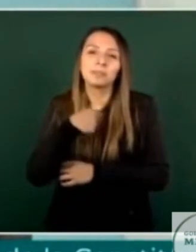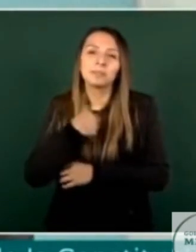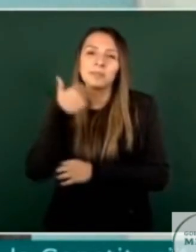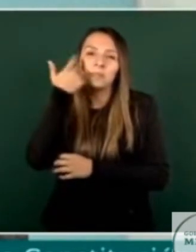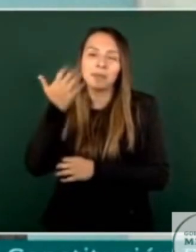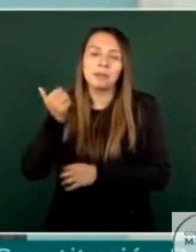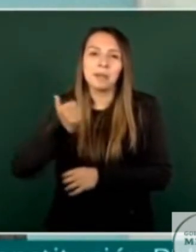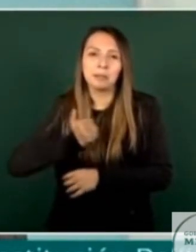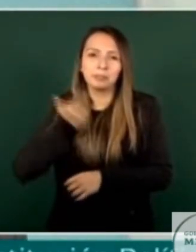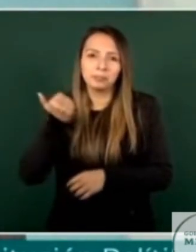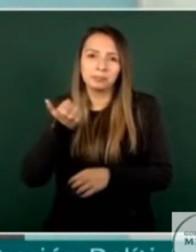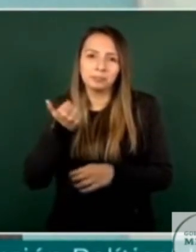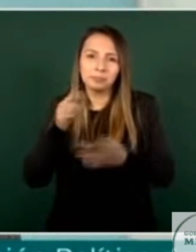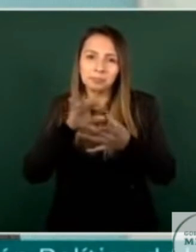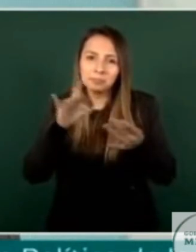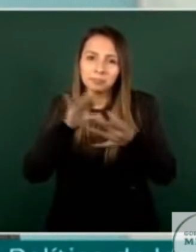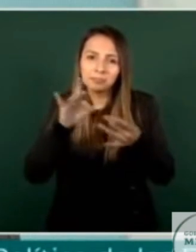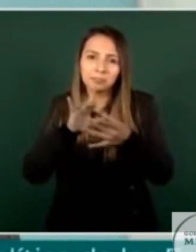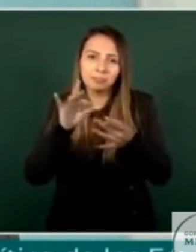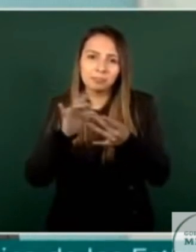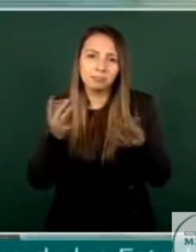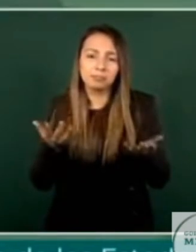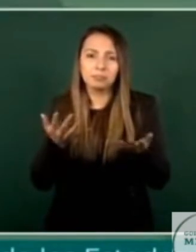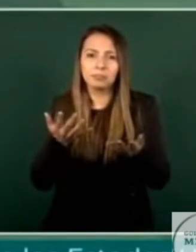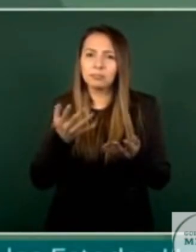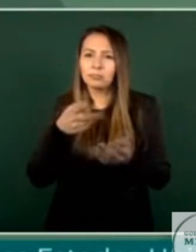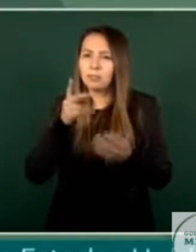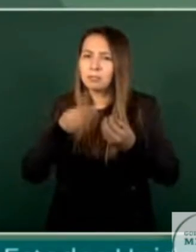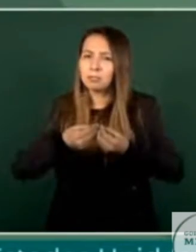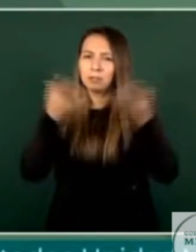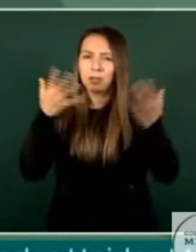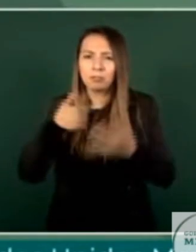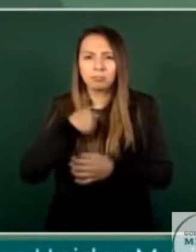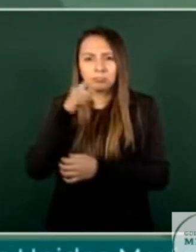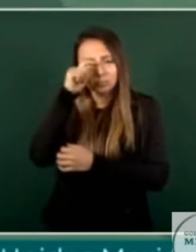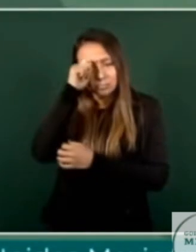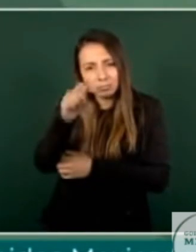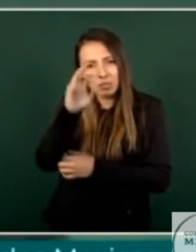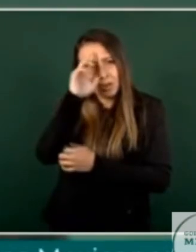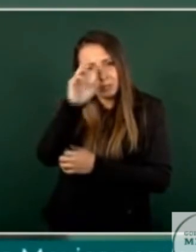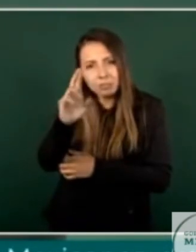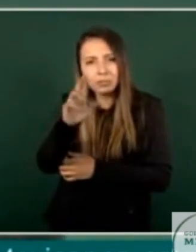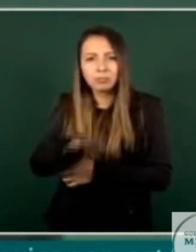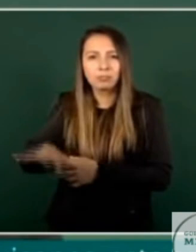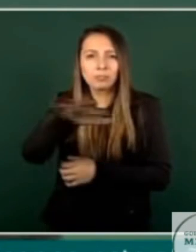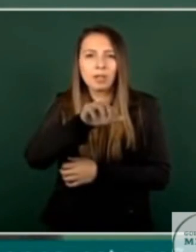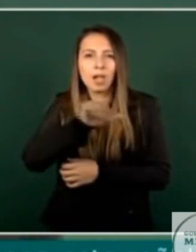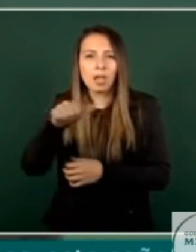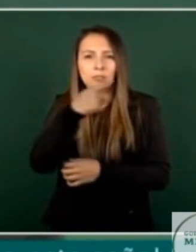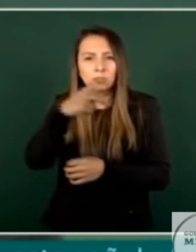decirlo y desde luego todo nuestro respeto al noble oficio del periodismo